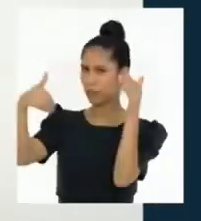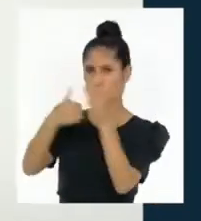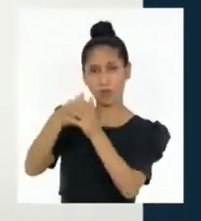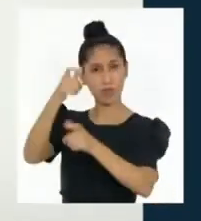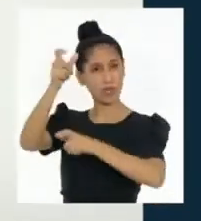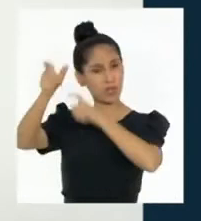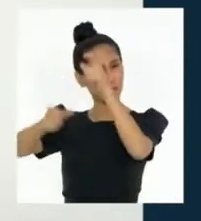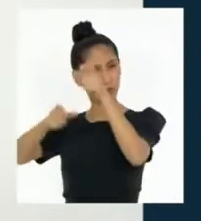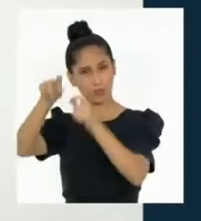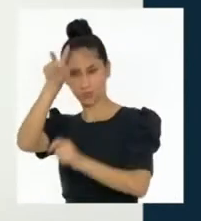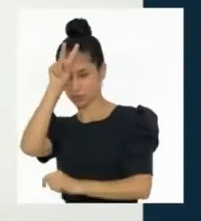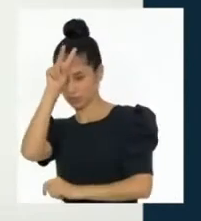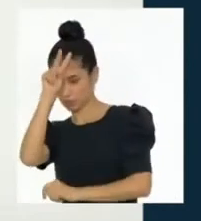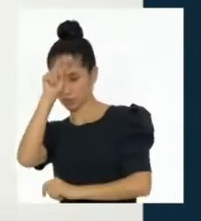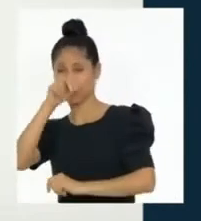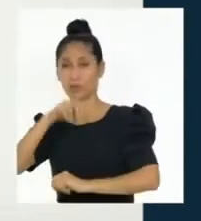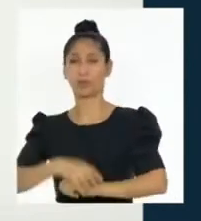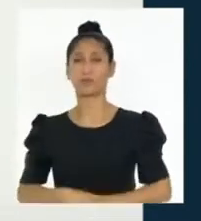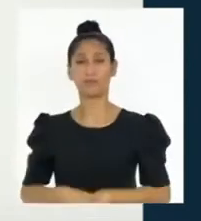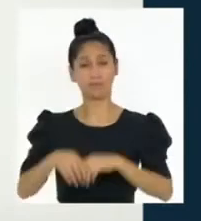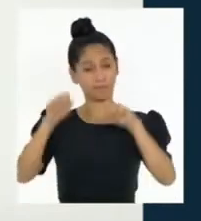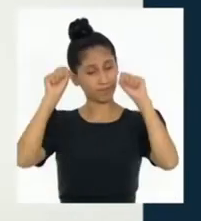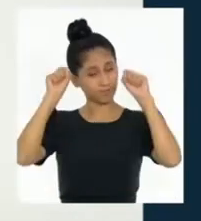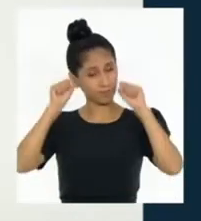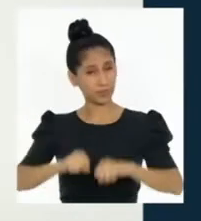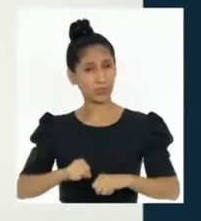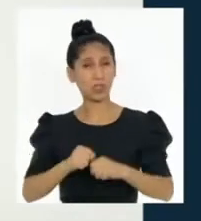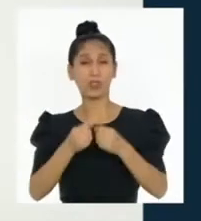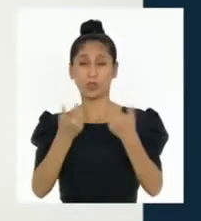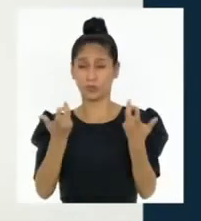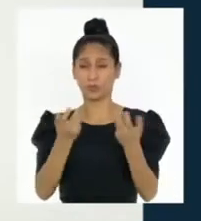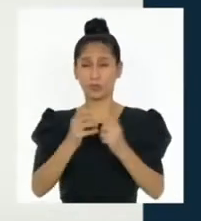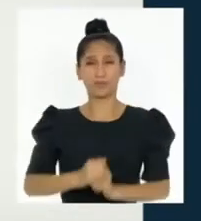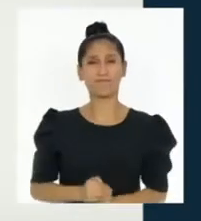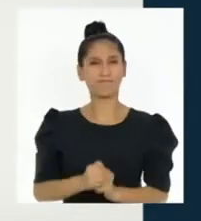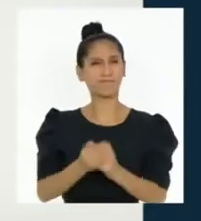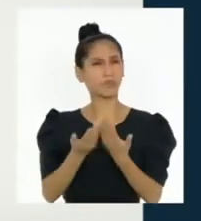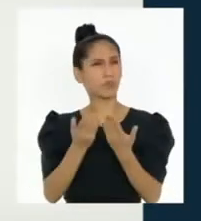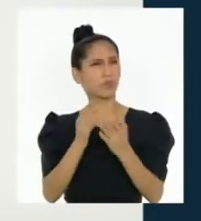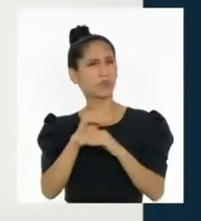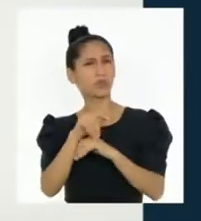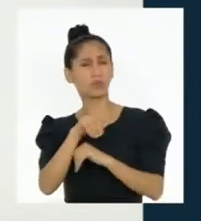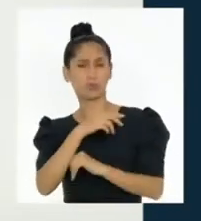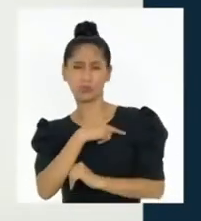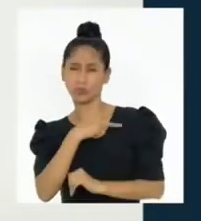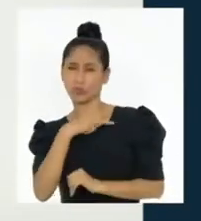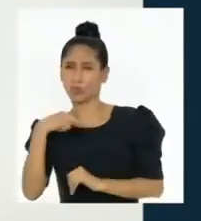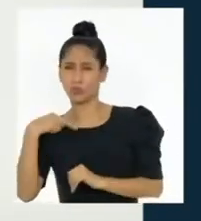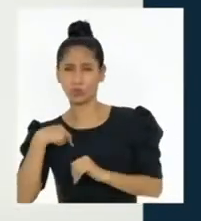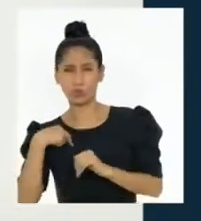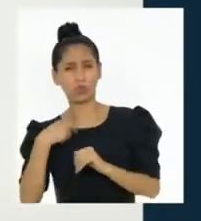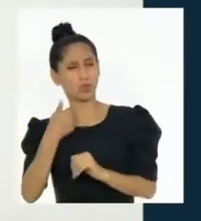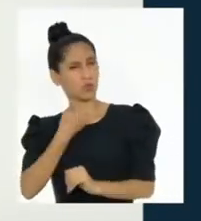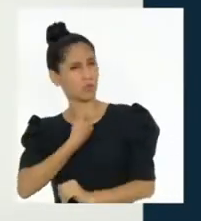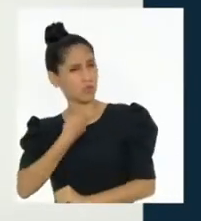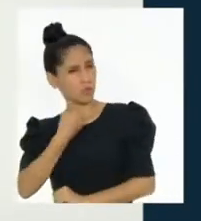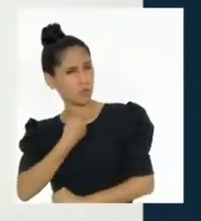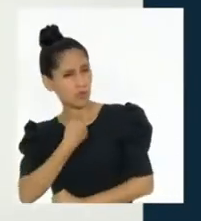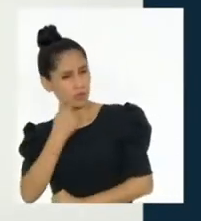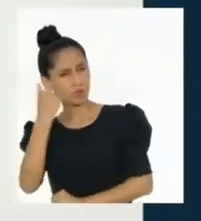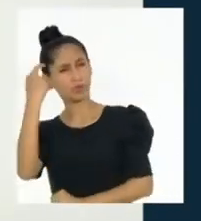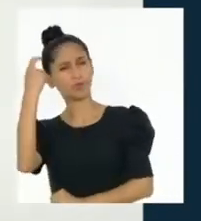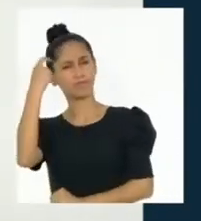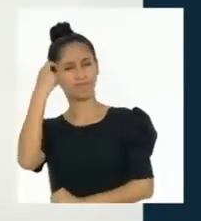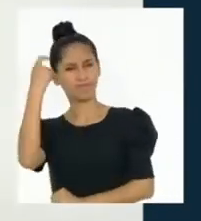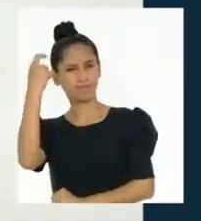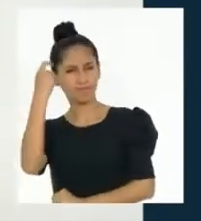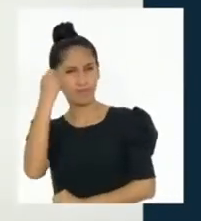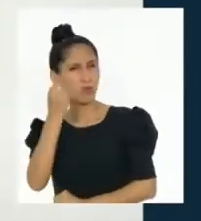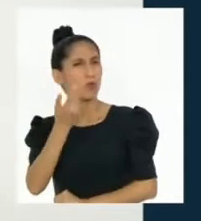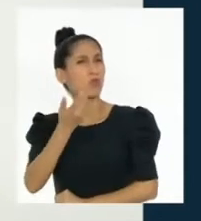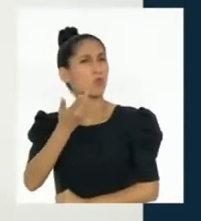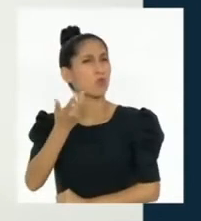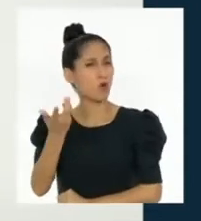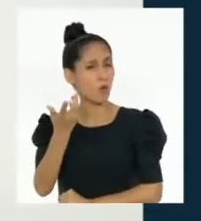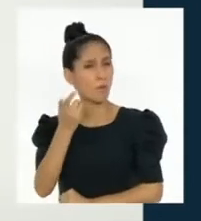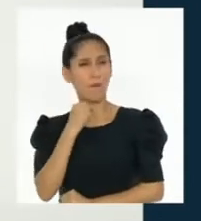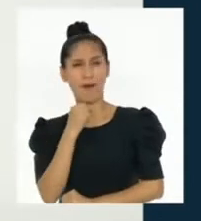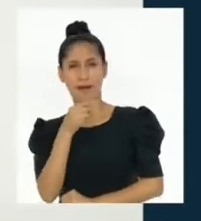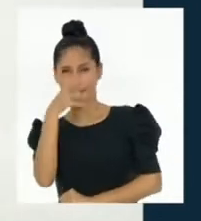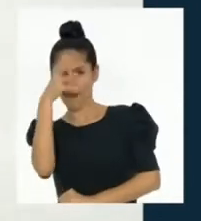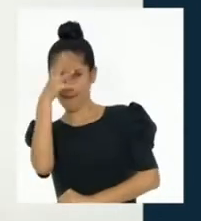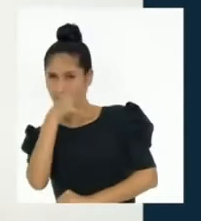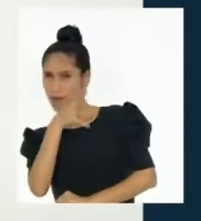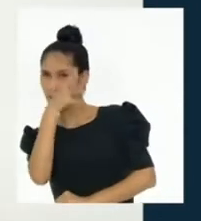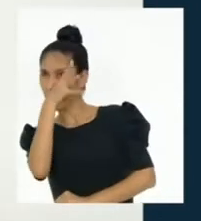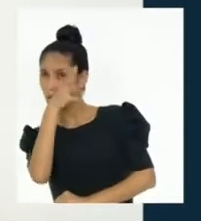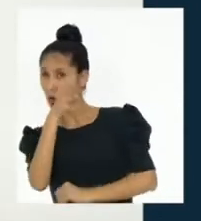Siendo así que lo más justo y adecuado es que seamos nosotros mismos, los pobladores, quienes escojamos